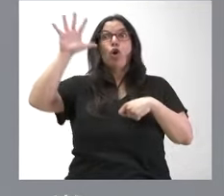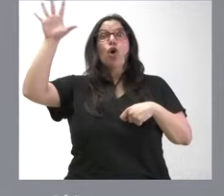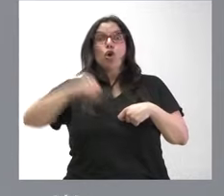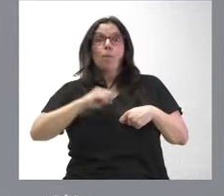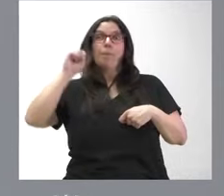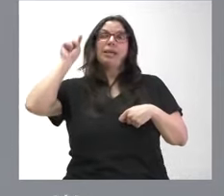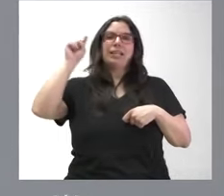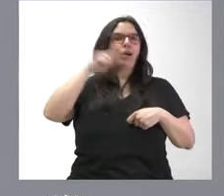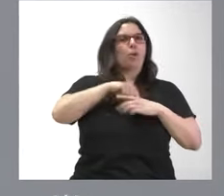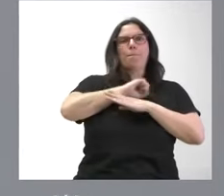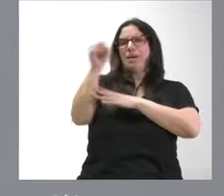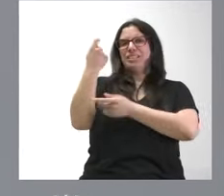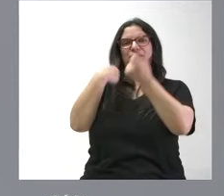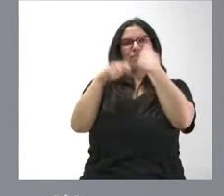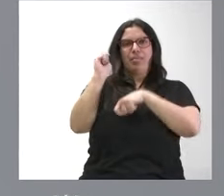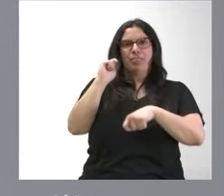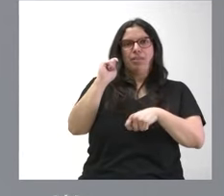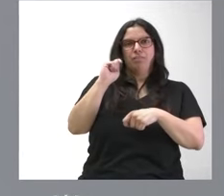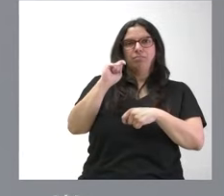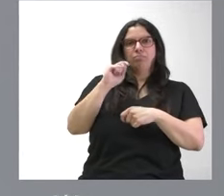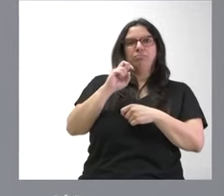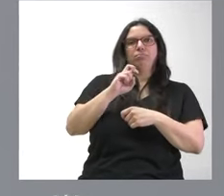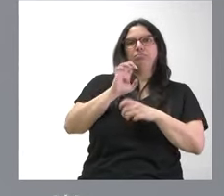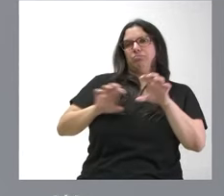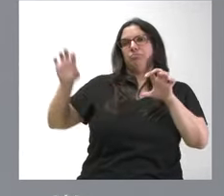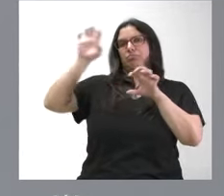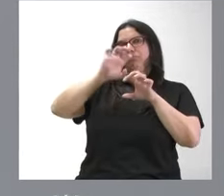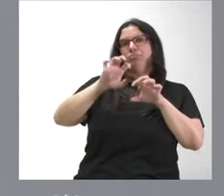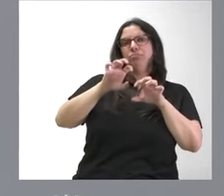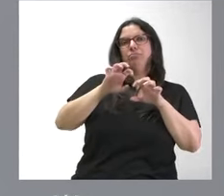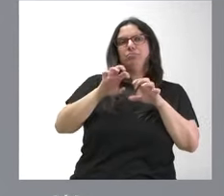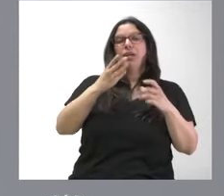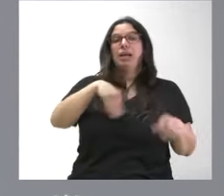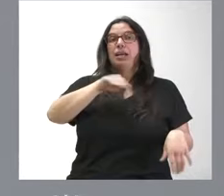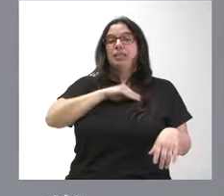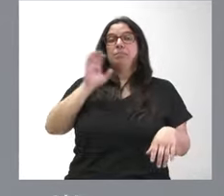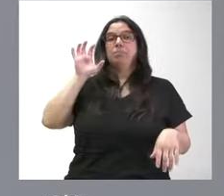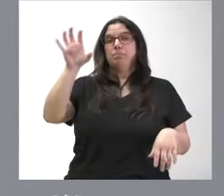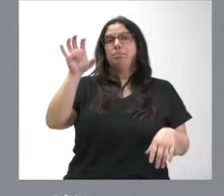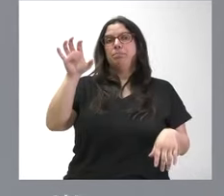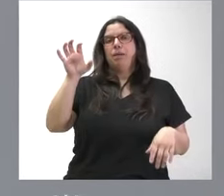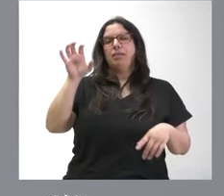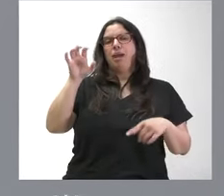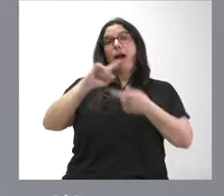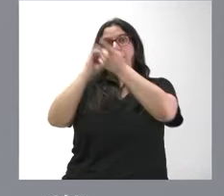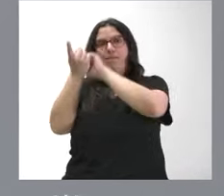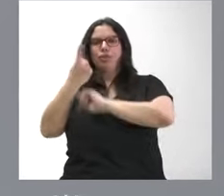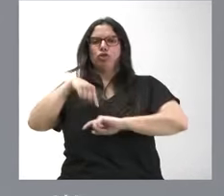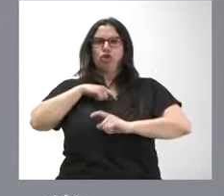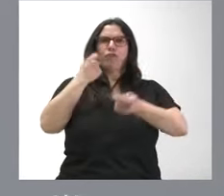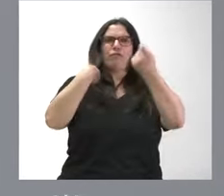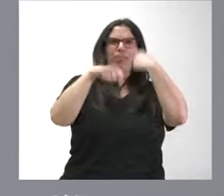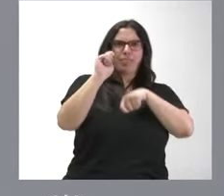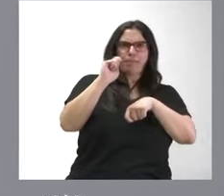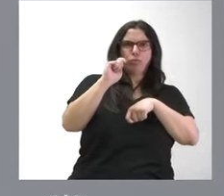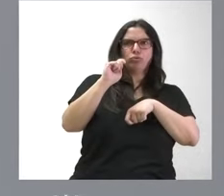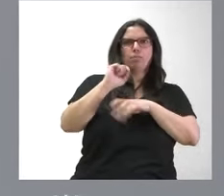ocurre en el contexto nacional, que es al inverso. España es una comunidad autónoma con un déficit comercial relevante. Castilla y León, sin embargo, tiene